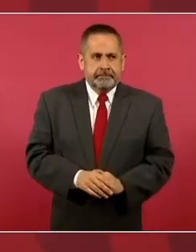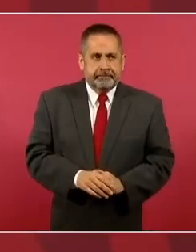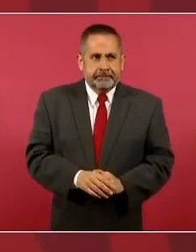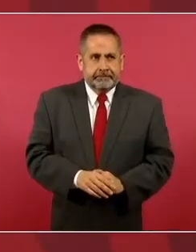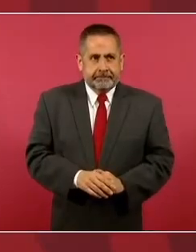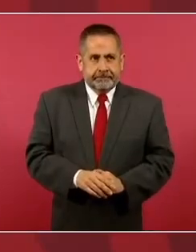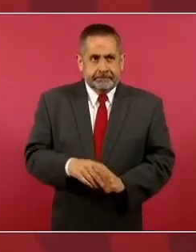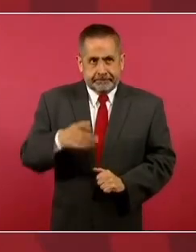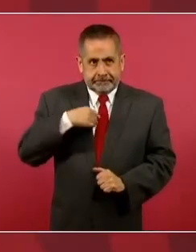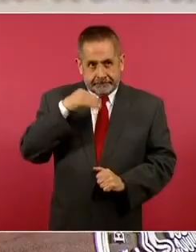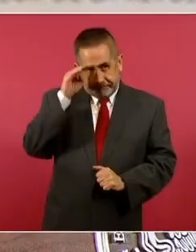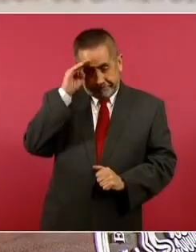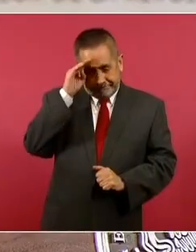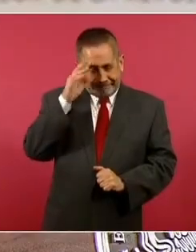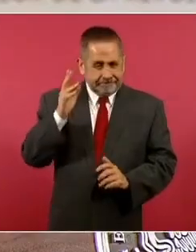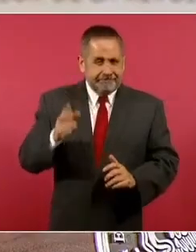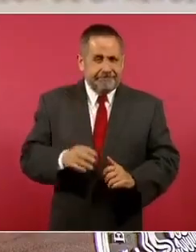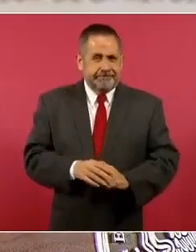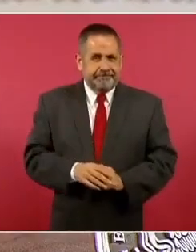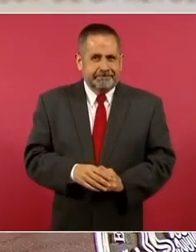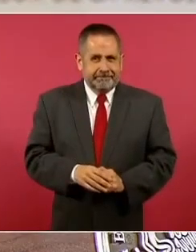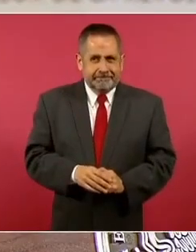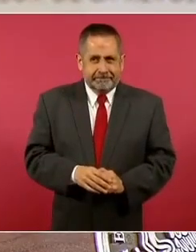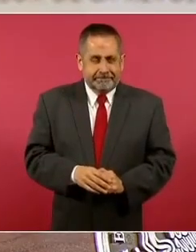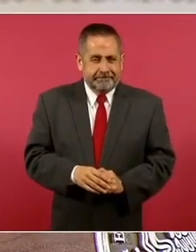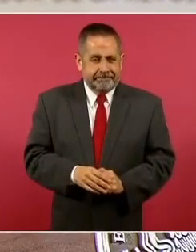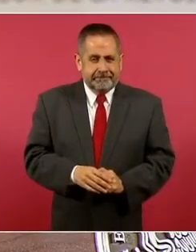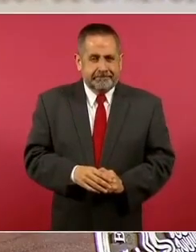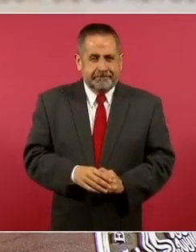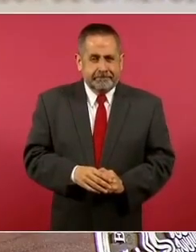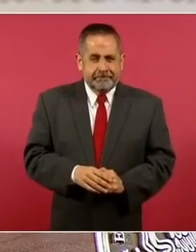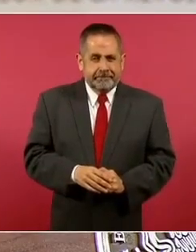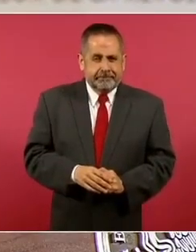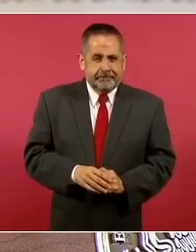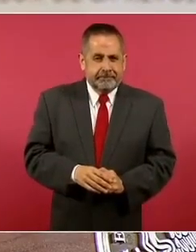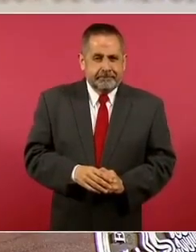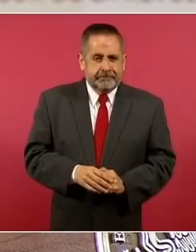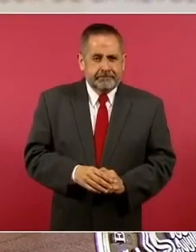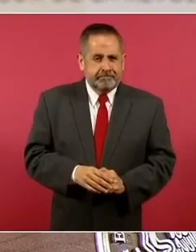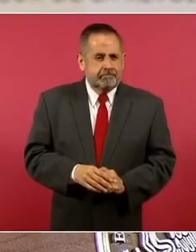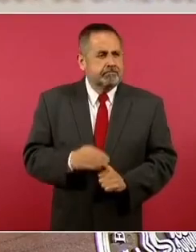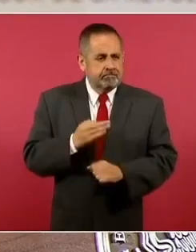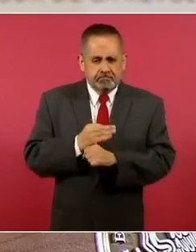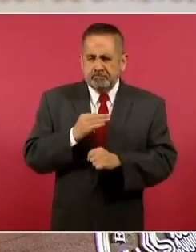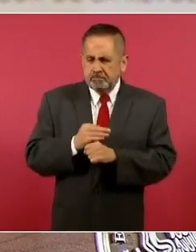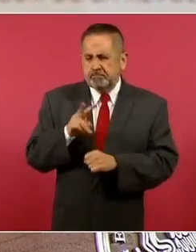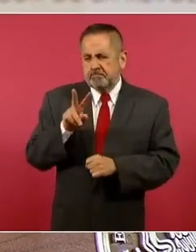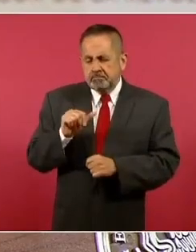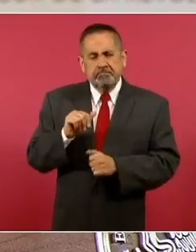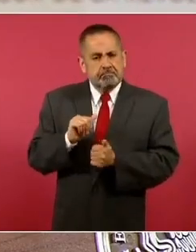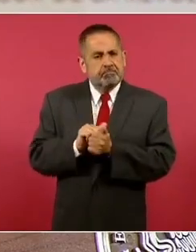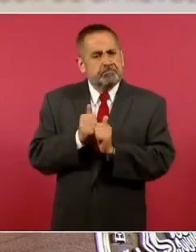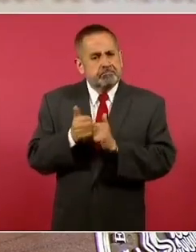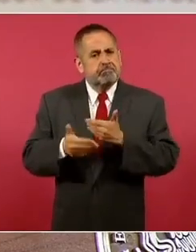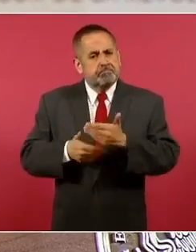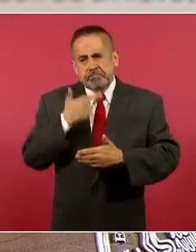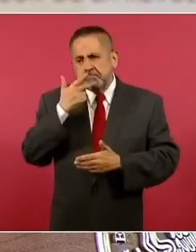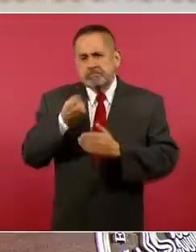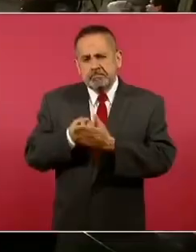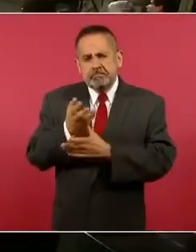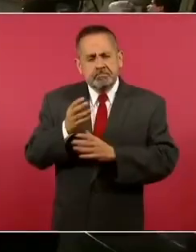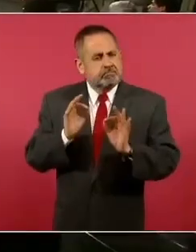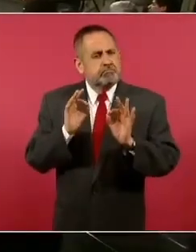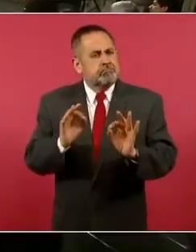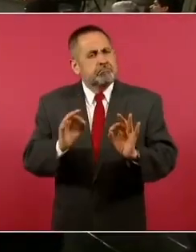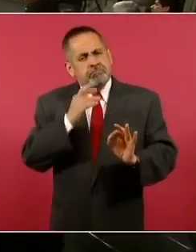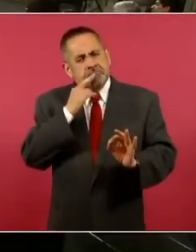Y pienso que vamos saliendo, vamos bien. En efecto, no sé si puedas